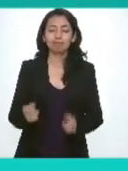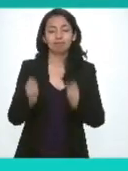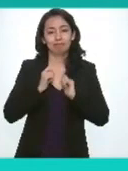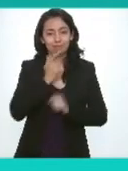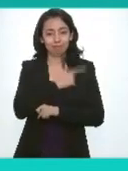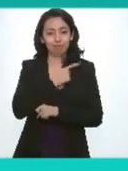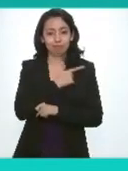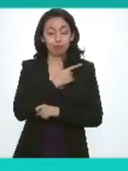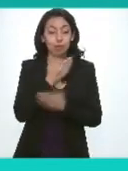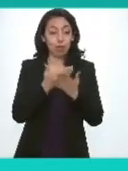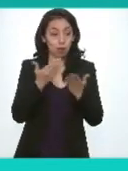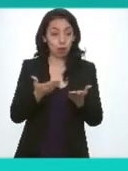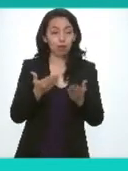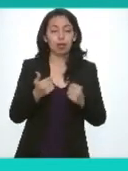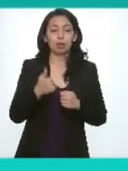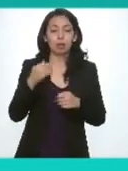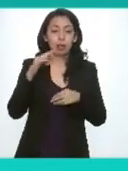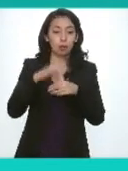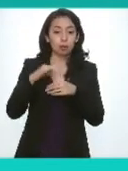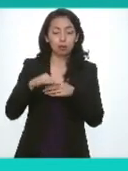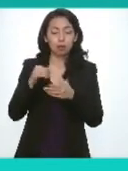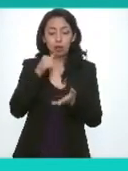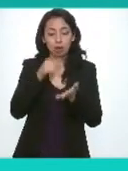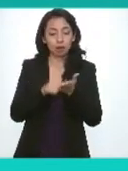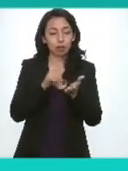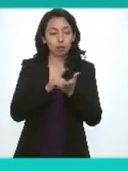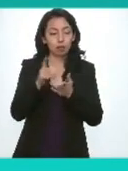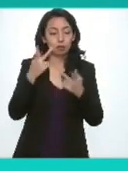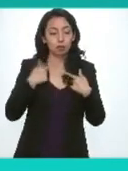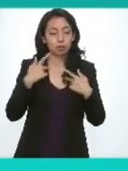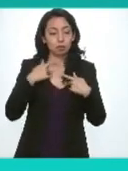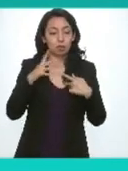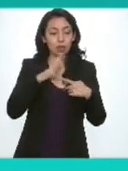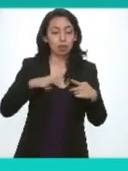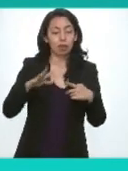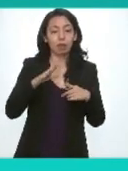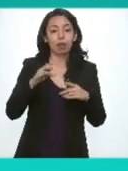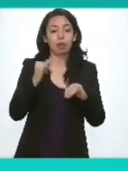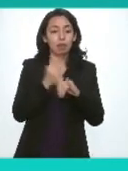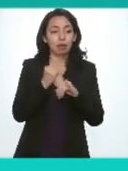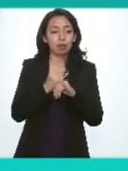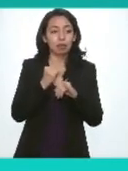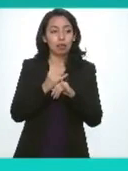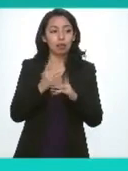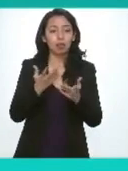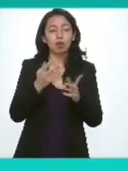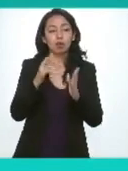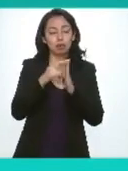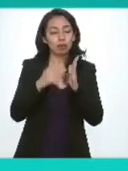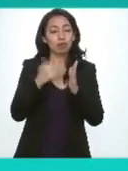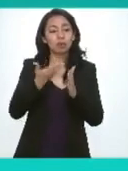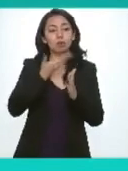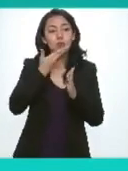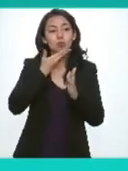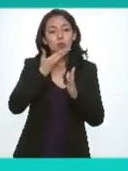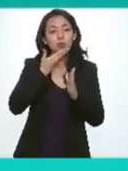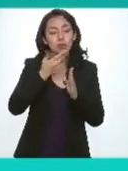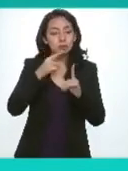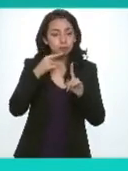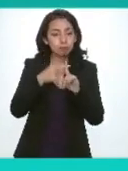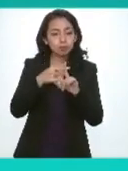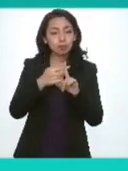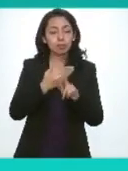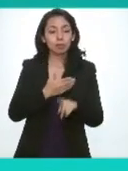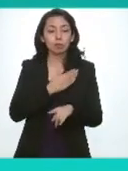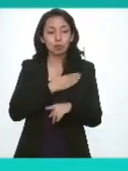me permite someter a votación la carta de derechos de las personas en el entorno digital código de buenas prácticas que acaba de ser presentada